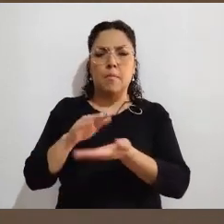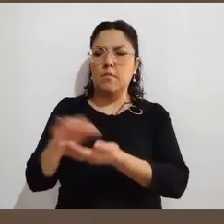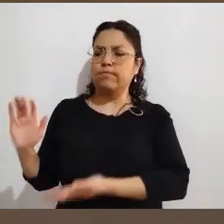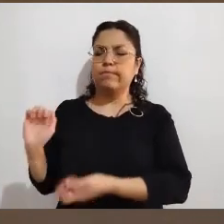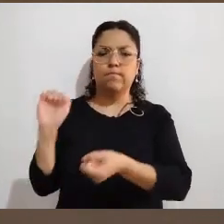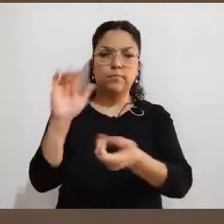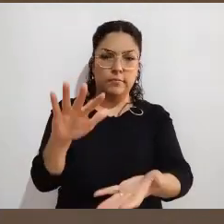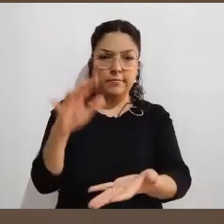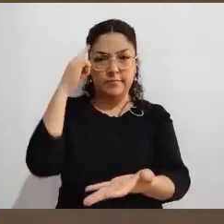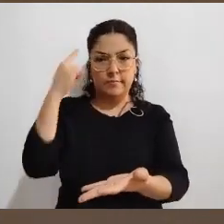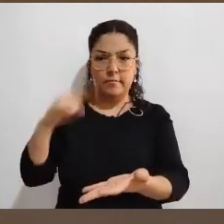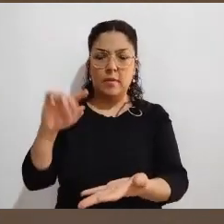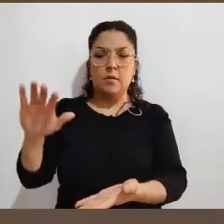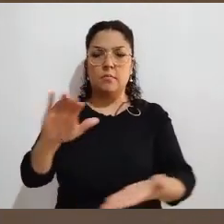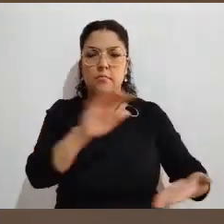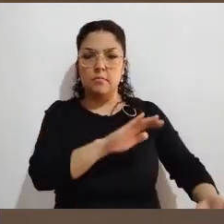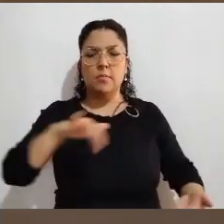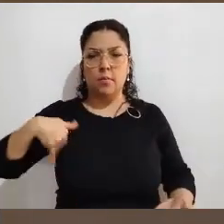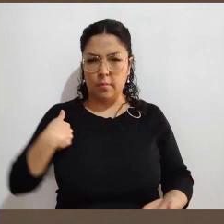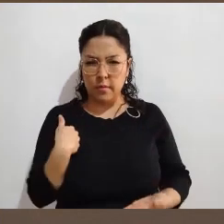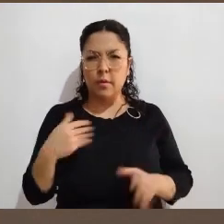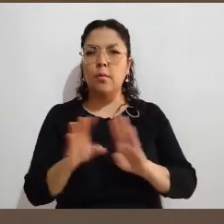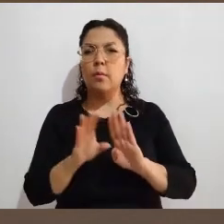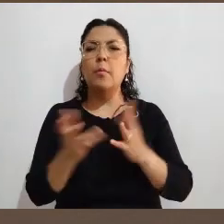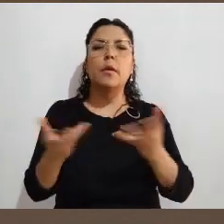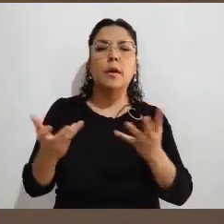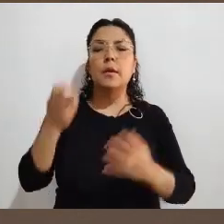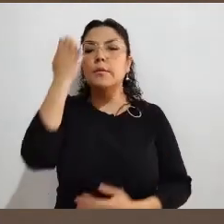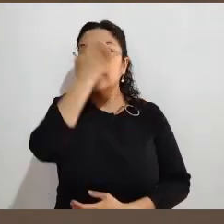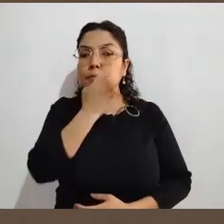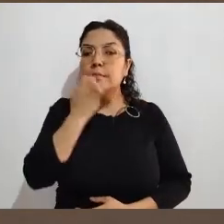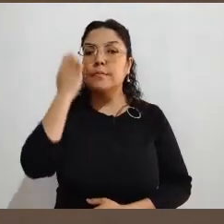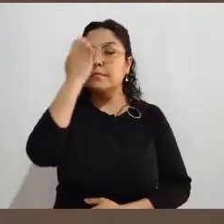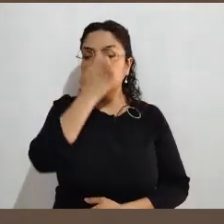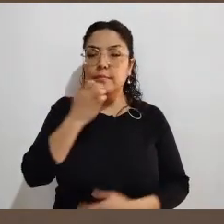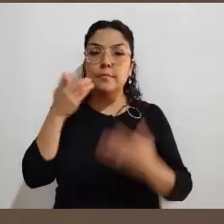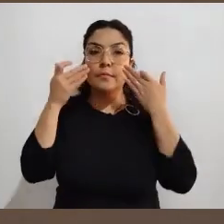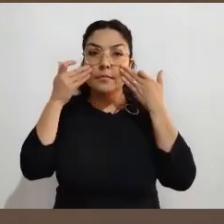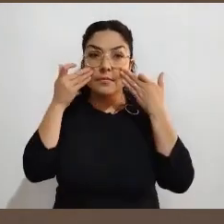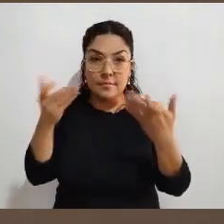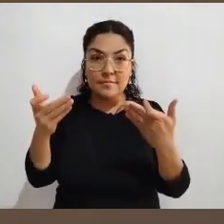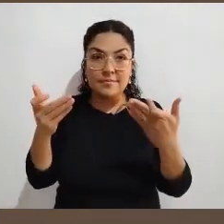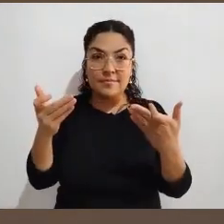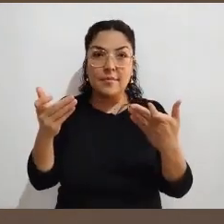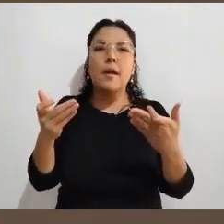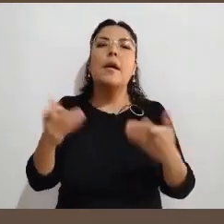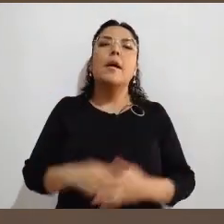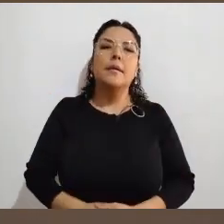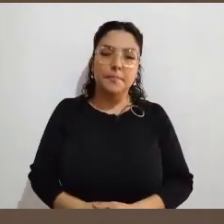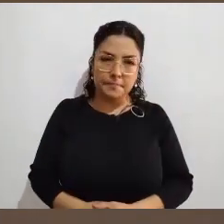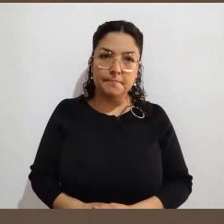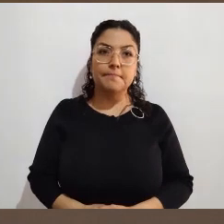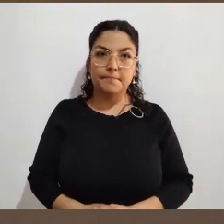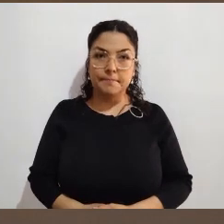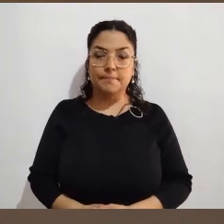electorales. Cada entidad tiene diferentes mecanismos, metodologías, y el poder estar en primera mano, primera fila, viendo